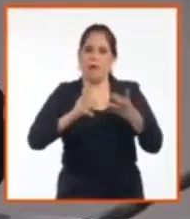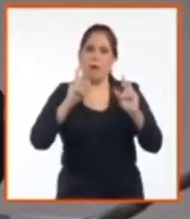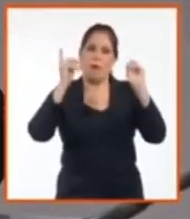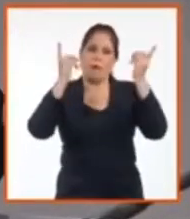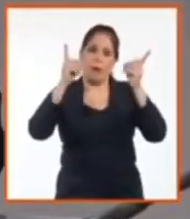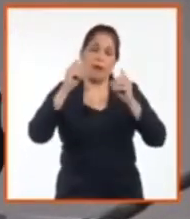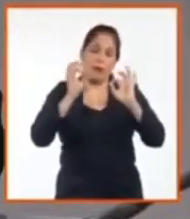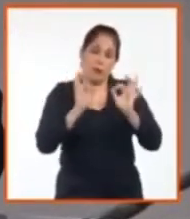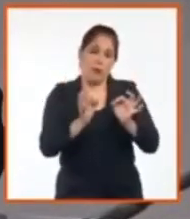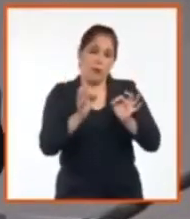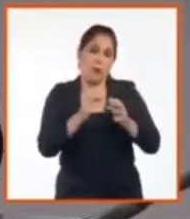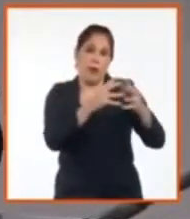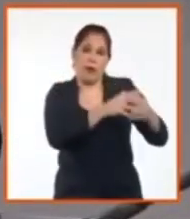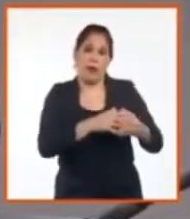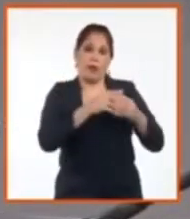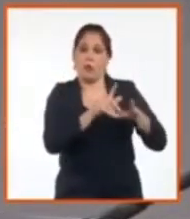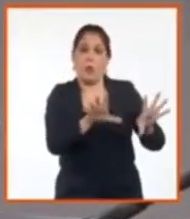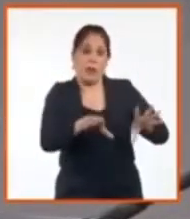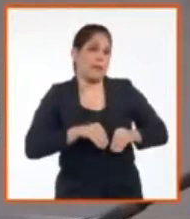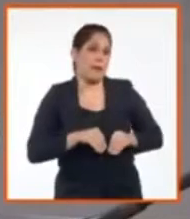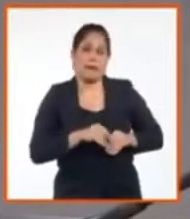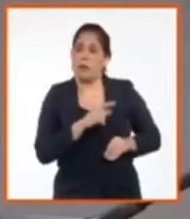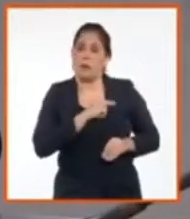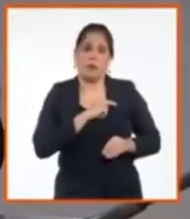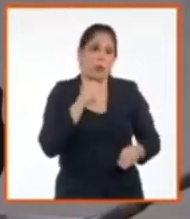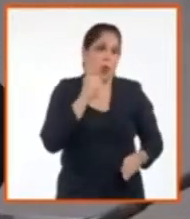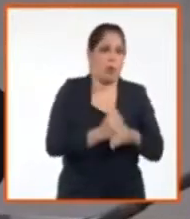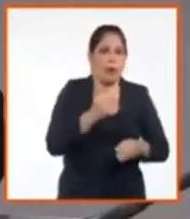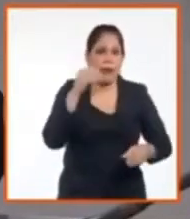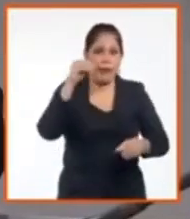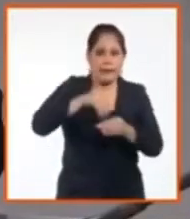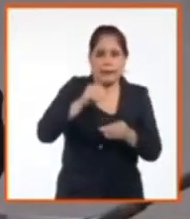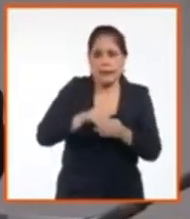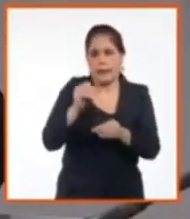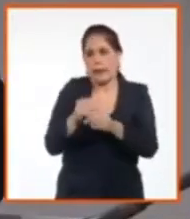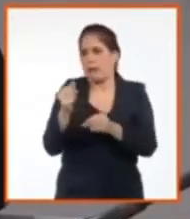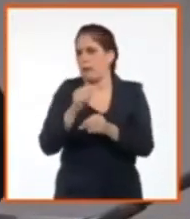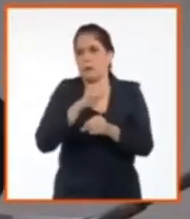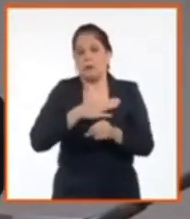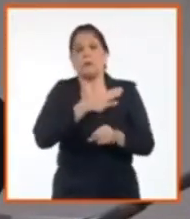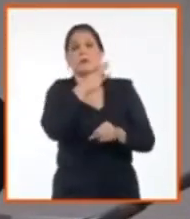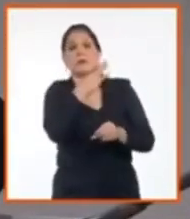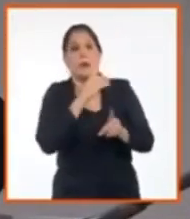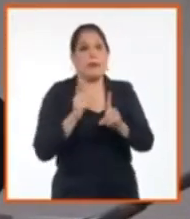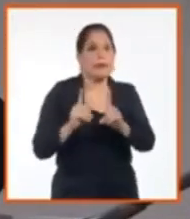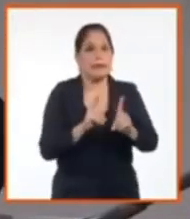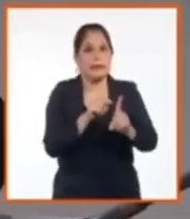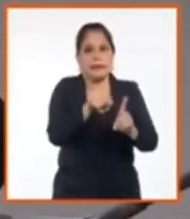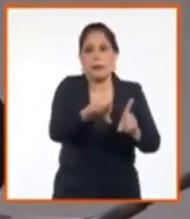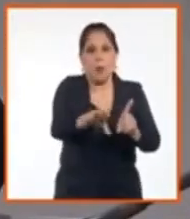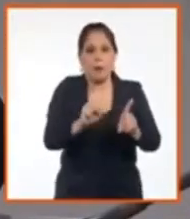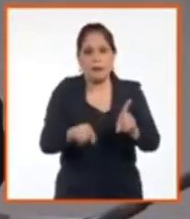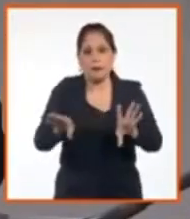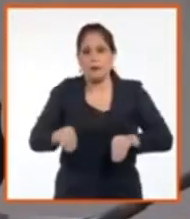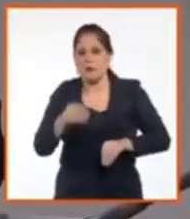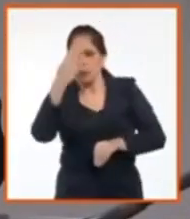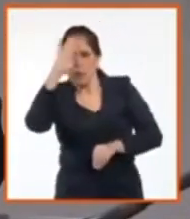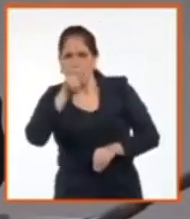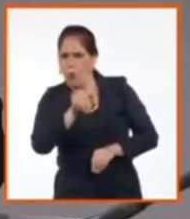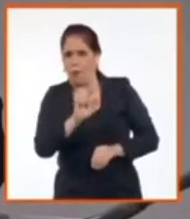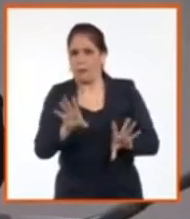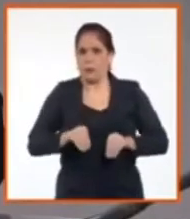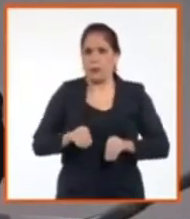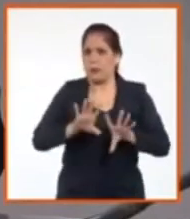del gobierno de Estados Unidos, de tratar de evitar los ingresos, de perseguir realmente cada una de las posibilidades que tiene nuestro país de